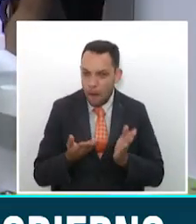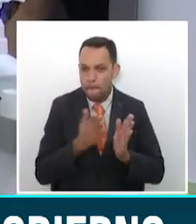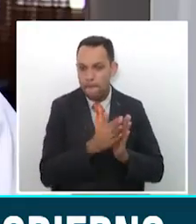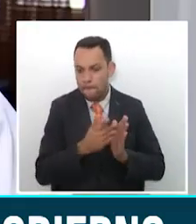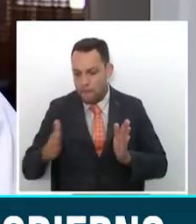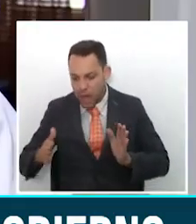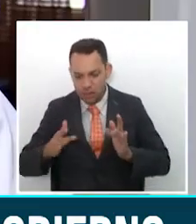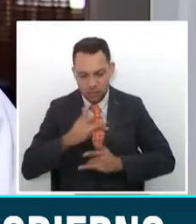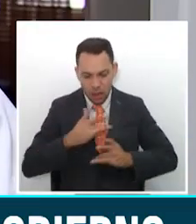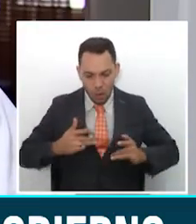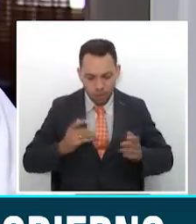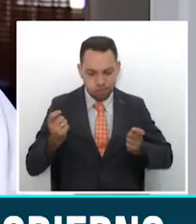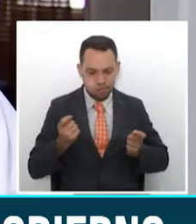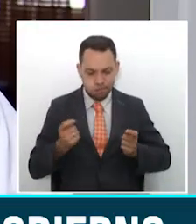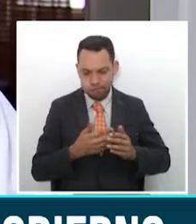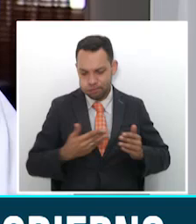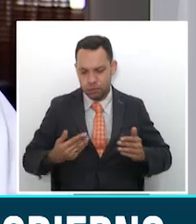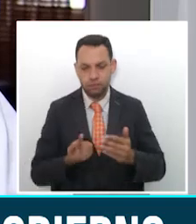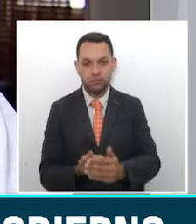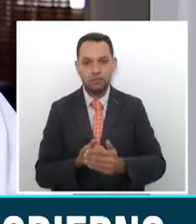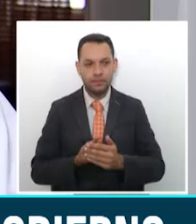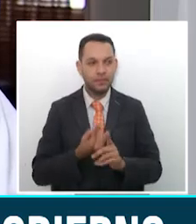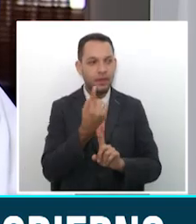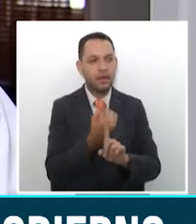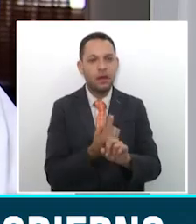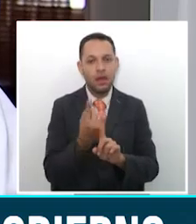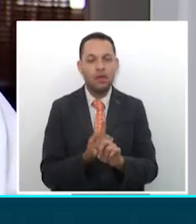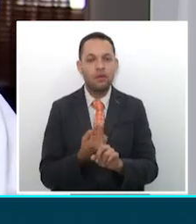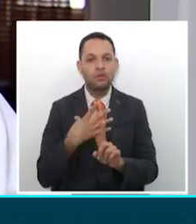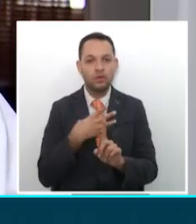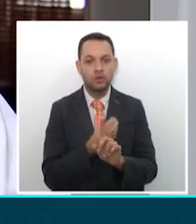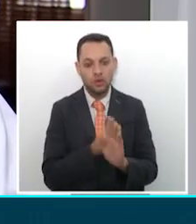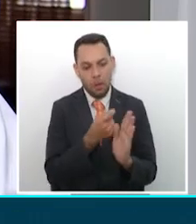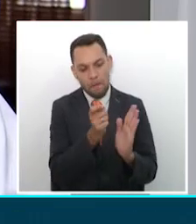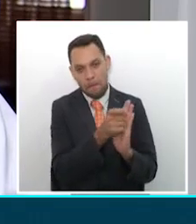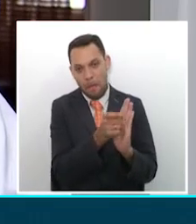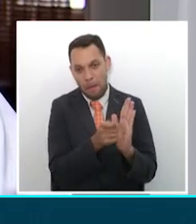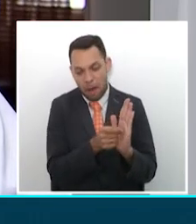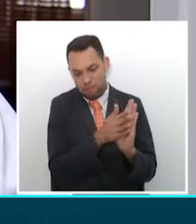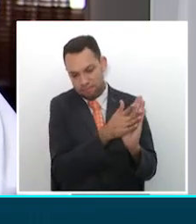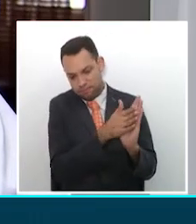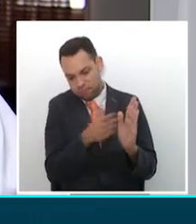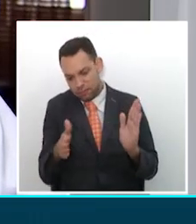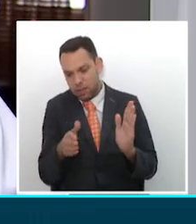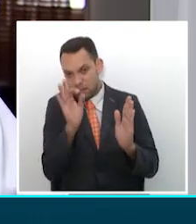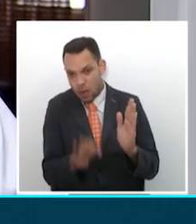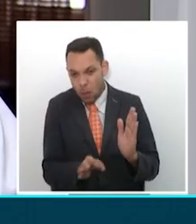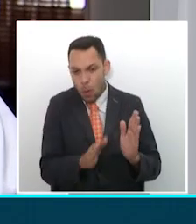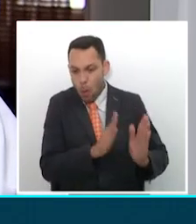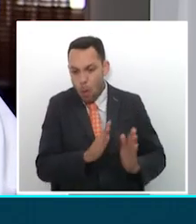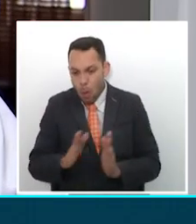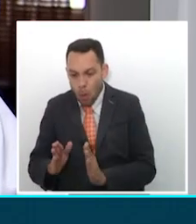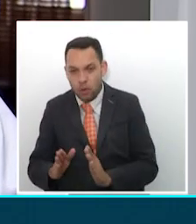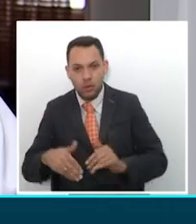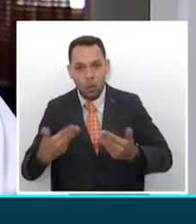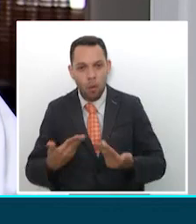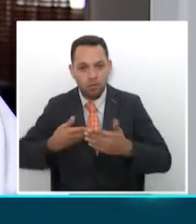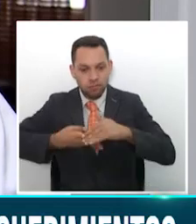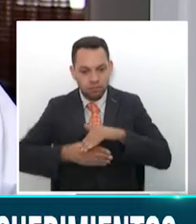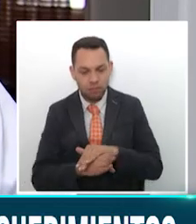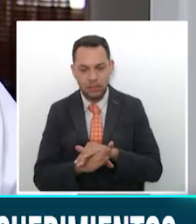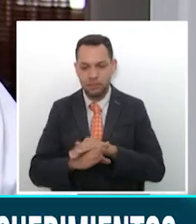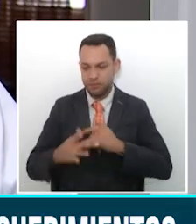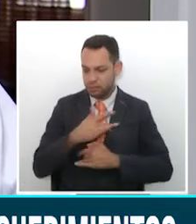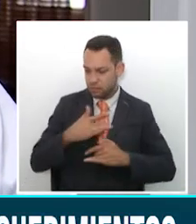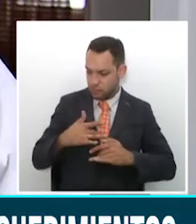bioseguridad. Si cada uno de nosotros los cumple, la posibilidad de contaminación disminuye